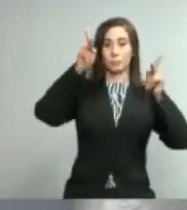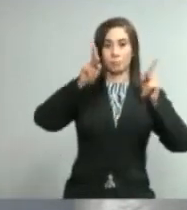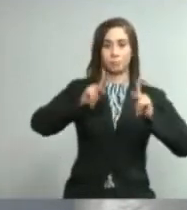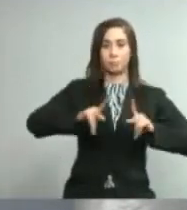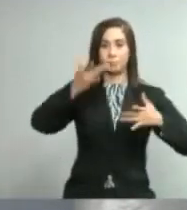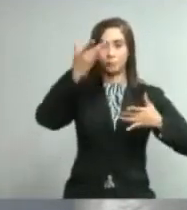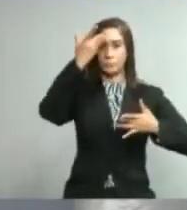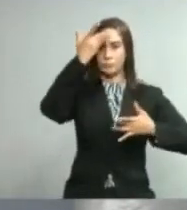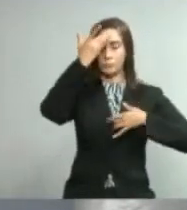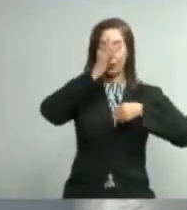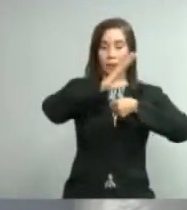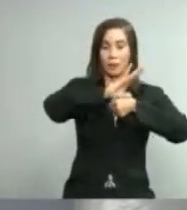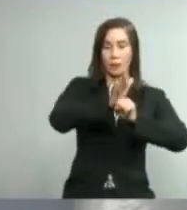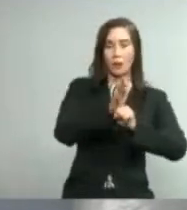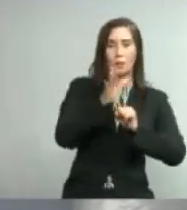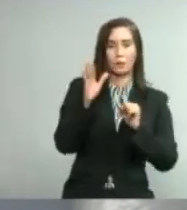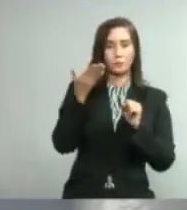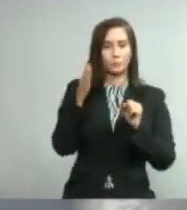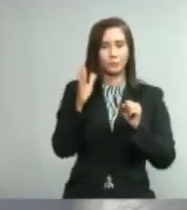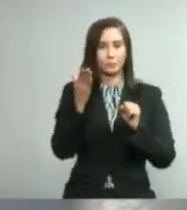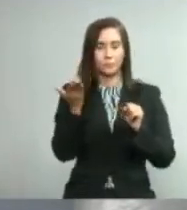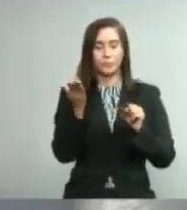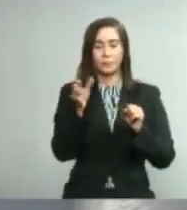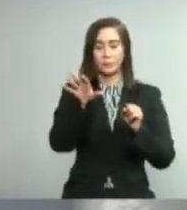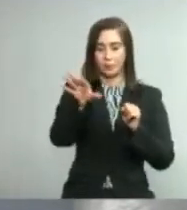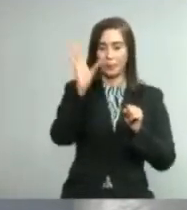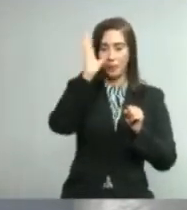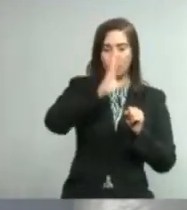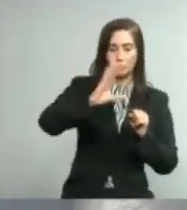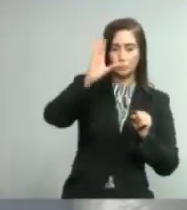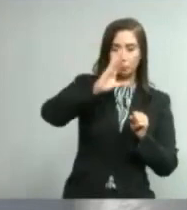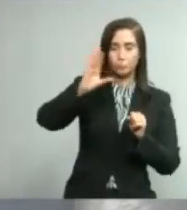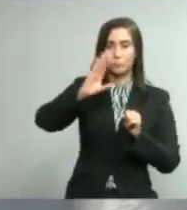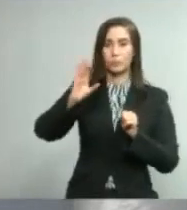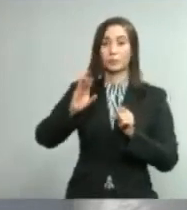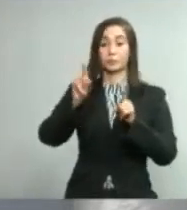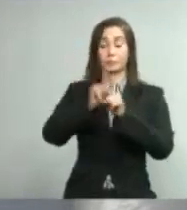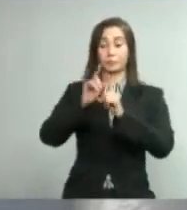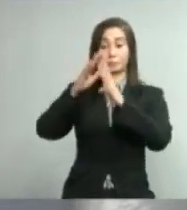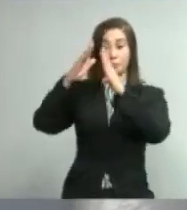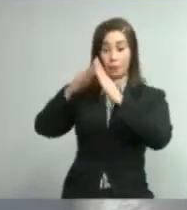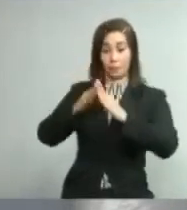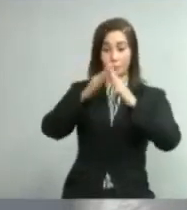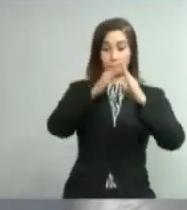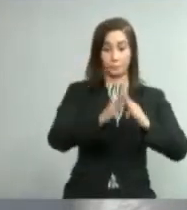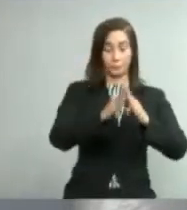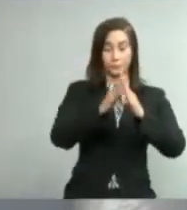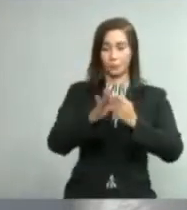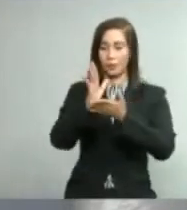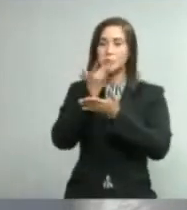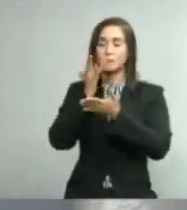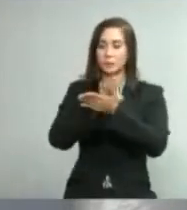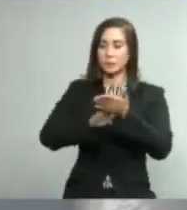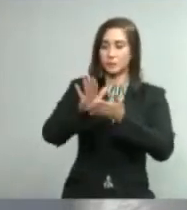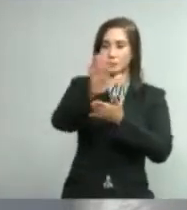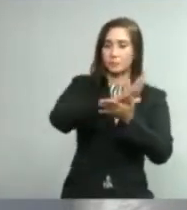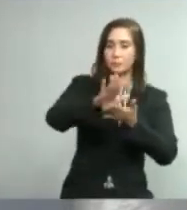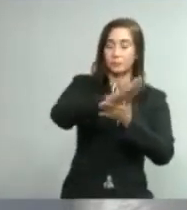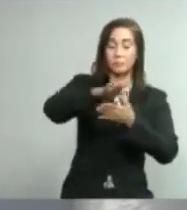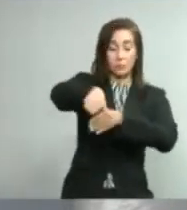de casos el saneamiento de hogares y los apoyos necesarios para